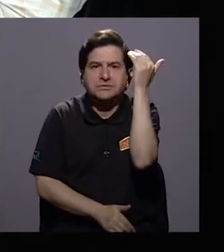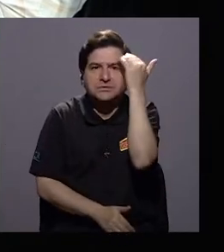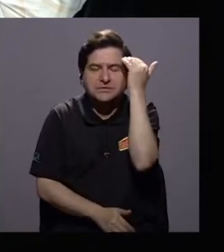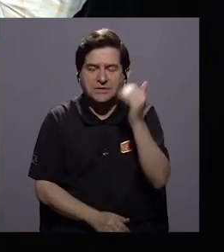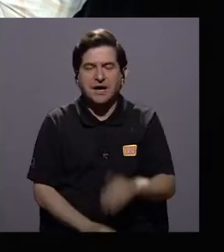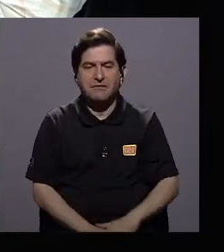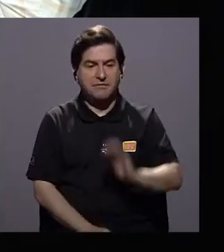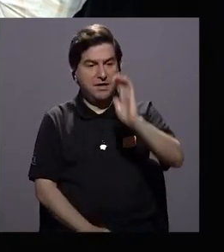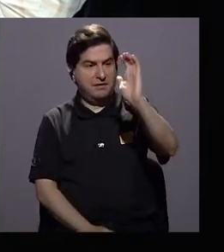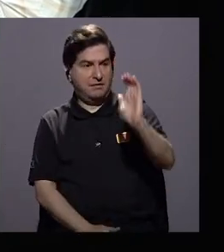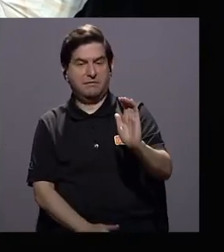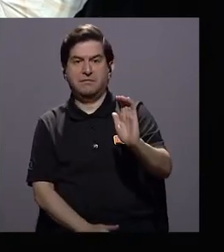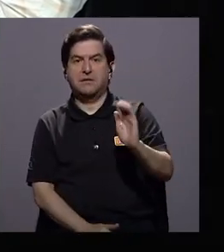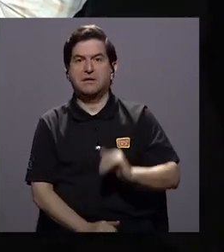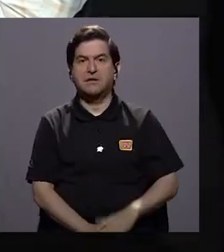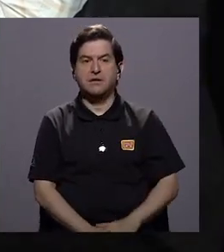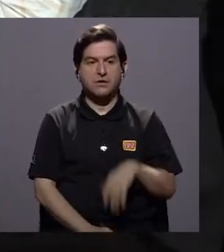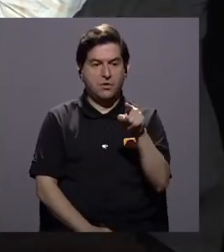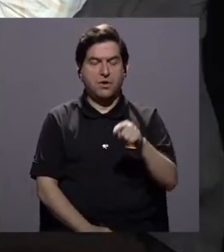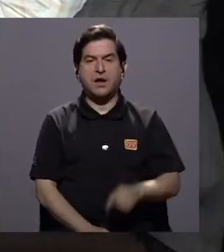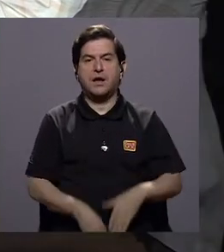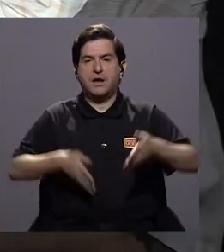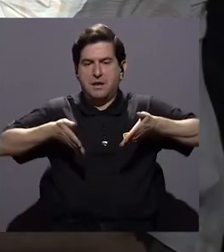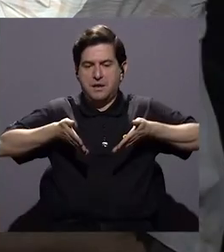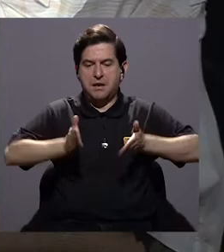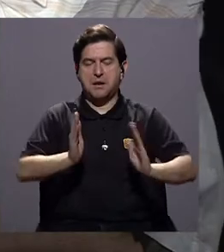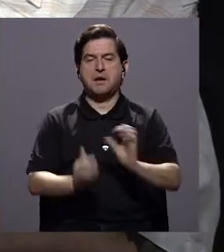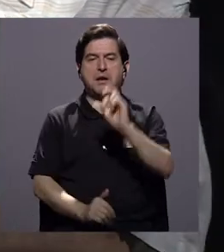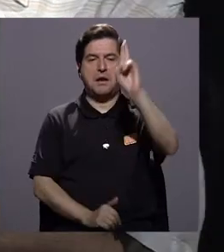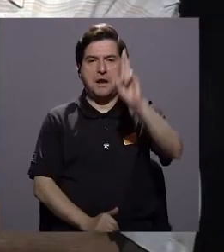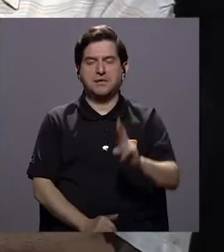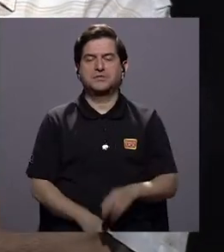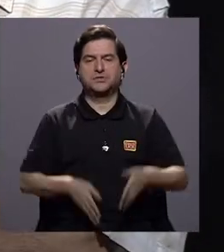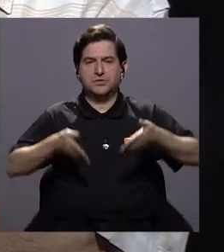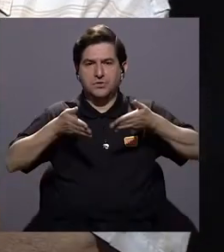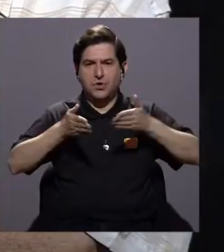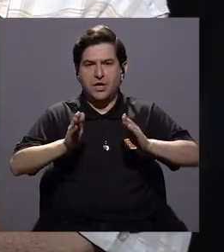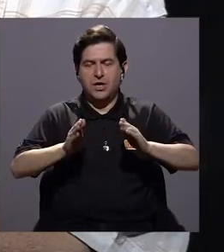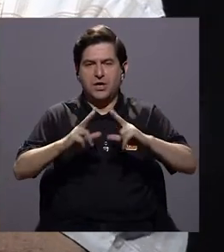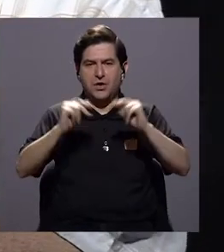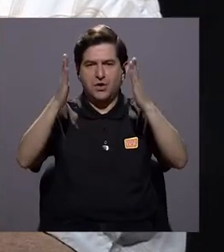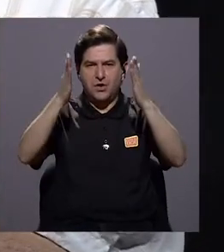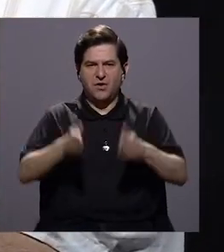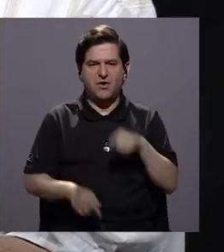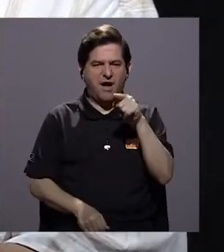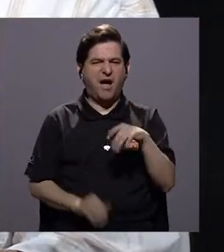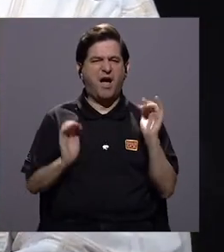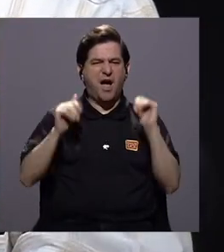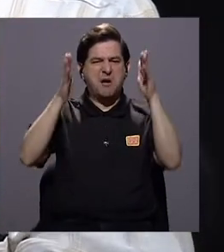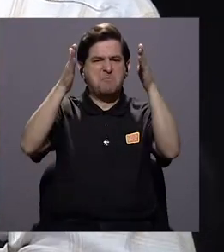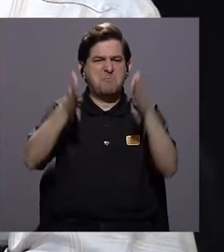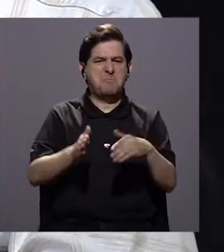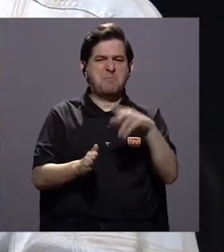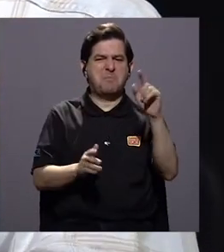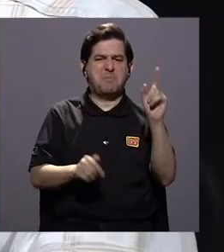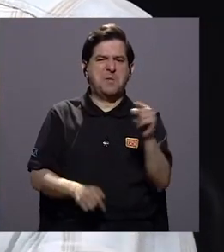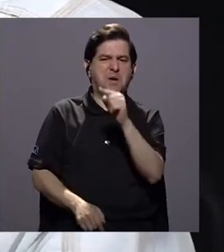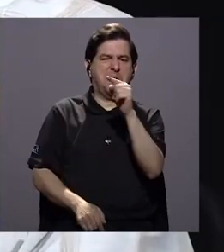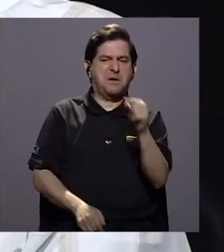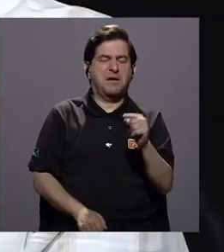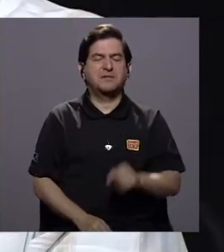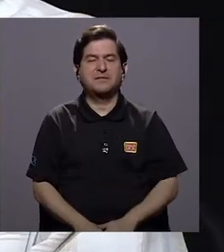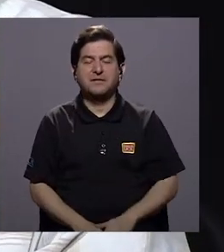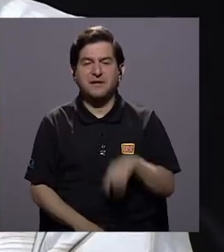perfectamente que aunque el niño sea nacido en Costa Rica, si es hijo de nicaragüenses lo van a tener como migrante o lo van a tener como